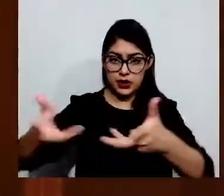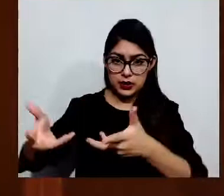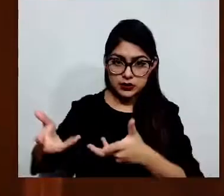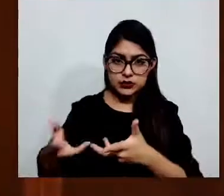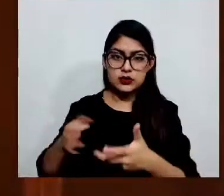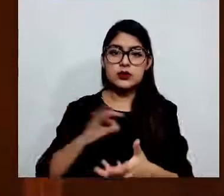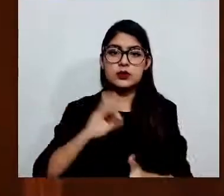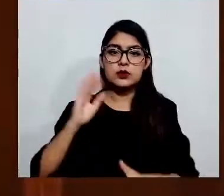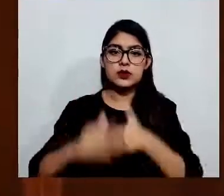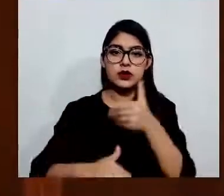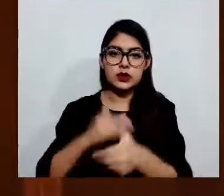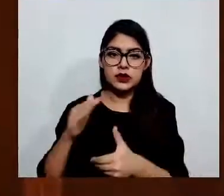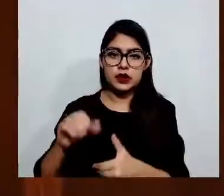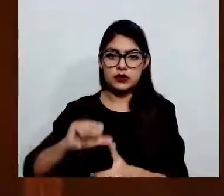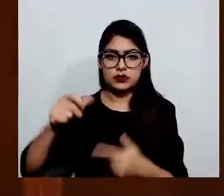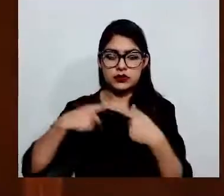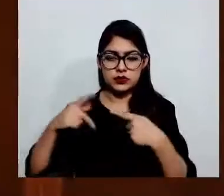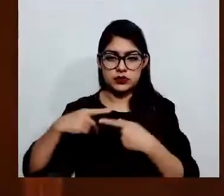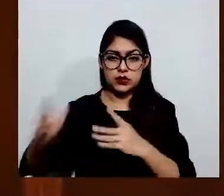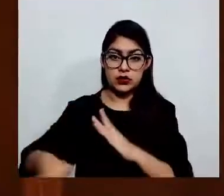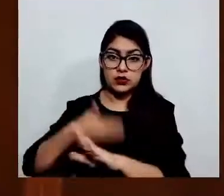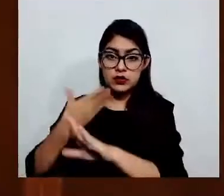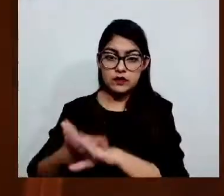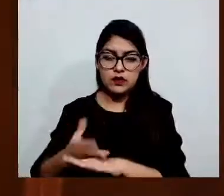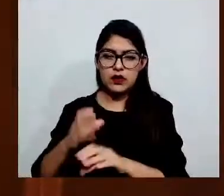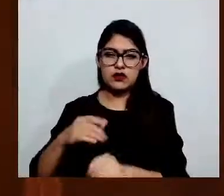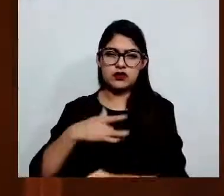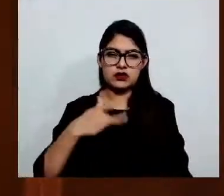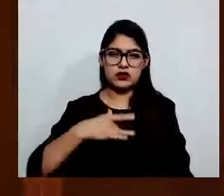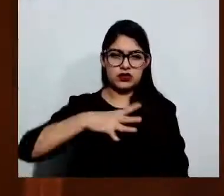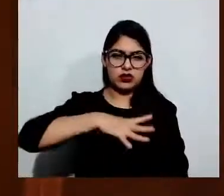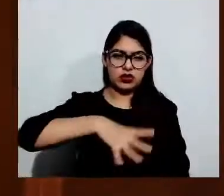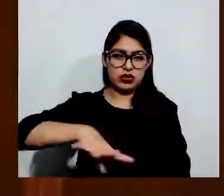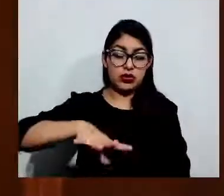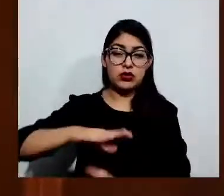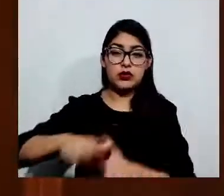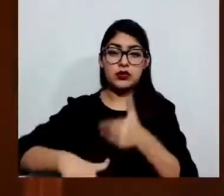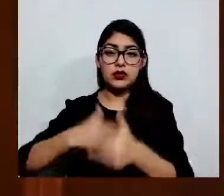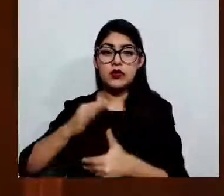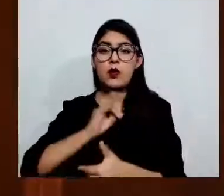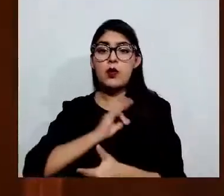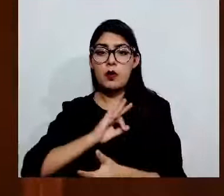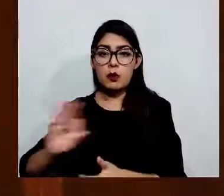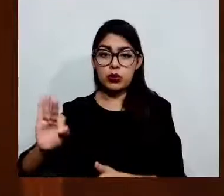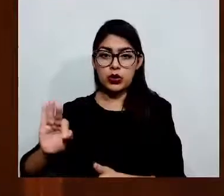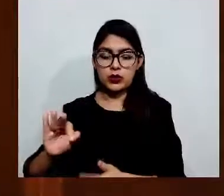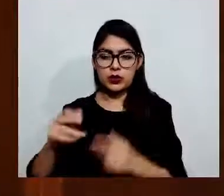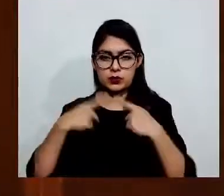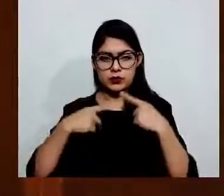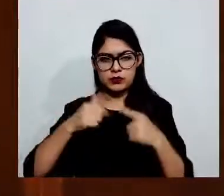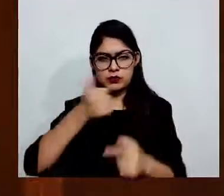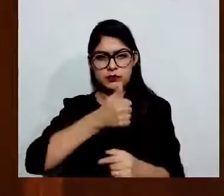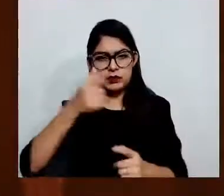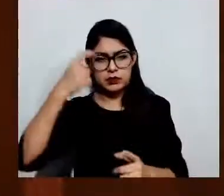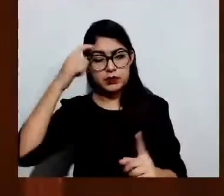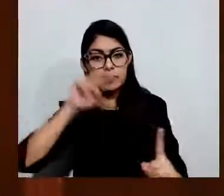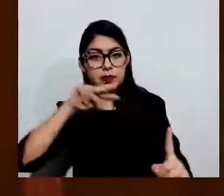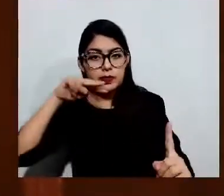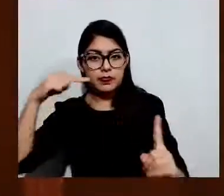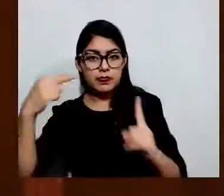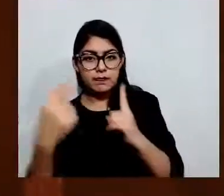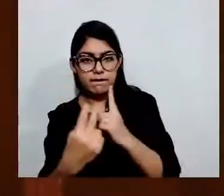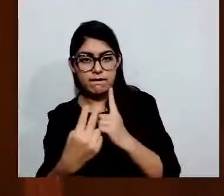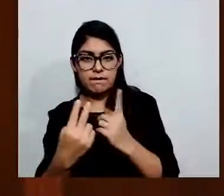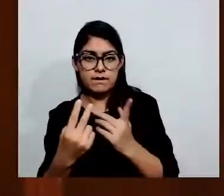desprecio, puede ser objeto de diversas interpretaciones, lo que implica su aplicación arbitraria,